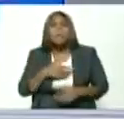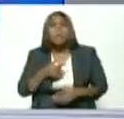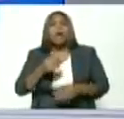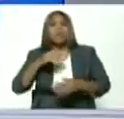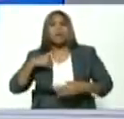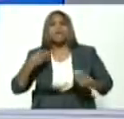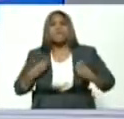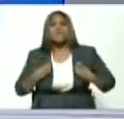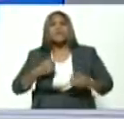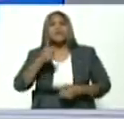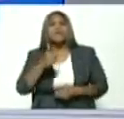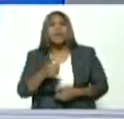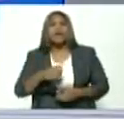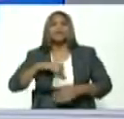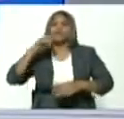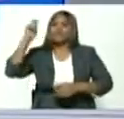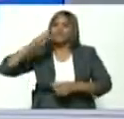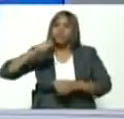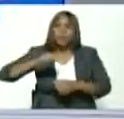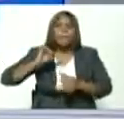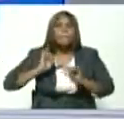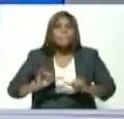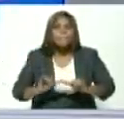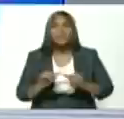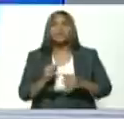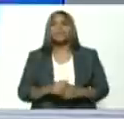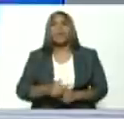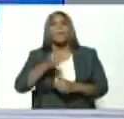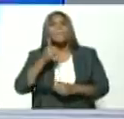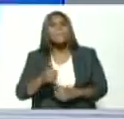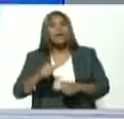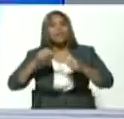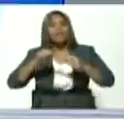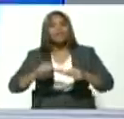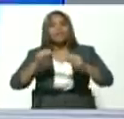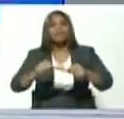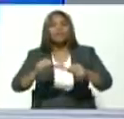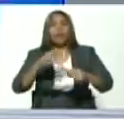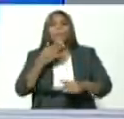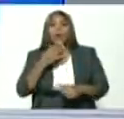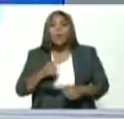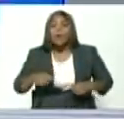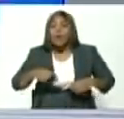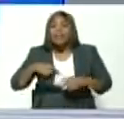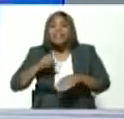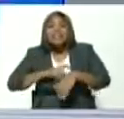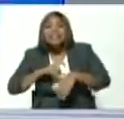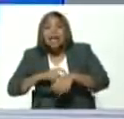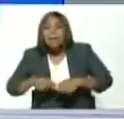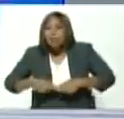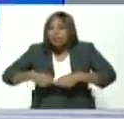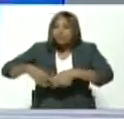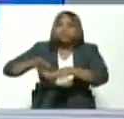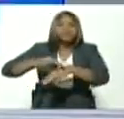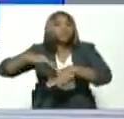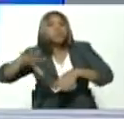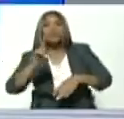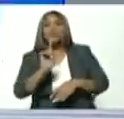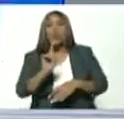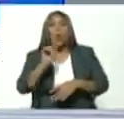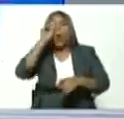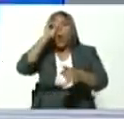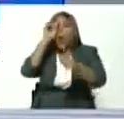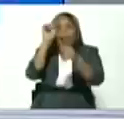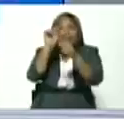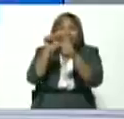sostenible, sostenida, permanente, sin soltar ni un segundo la tensión sobre el objetivo